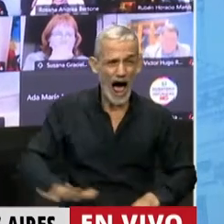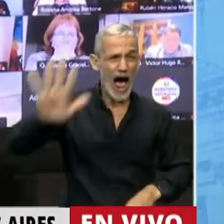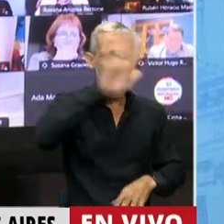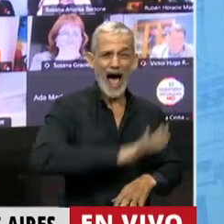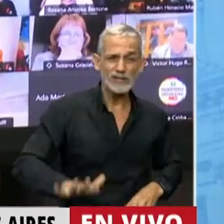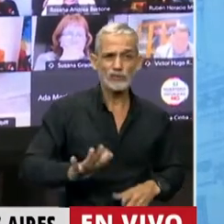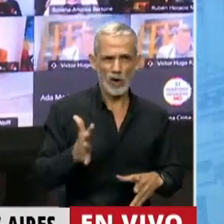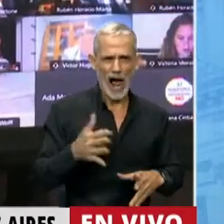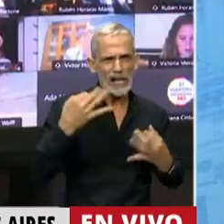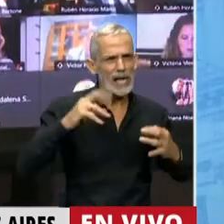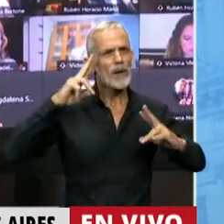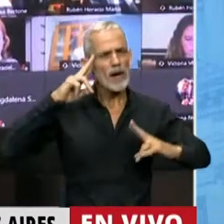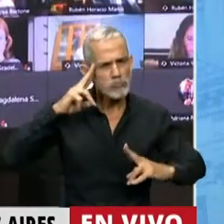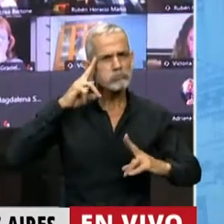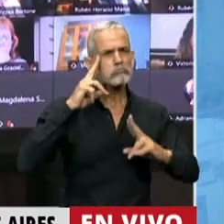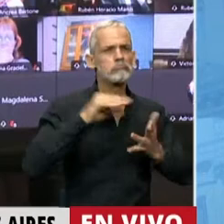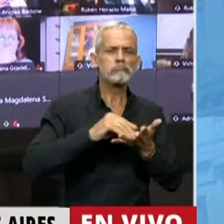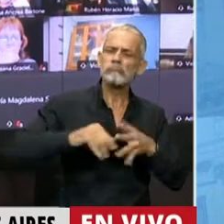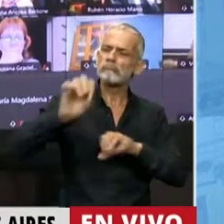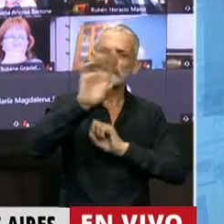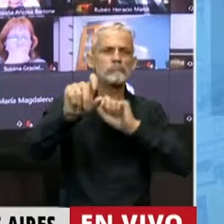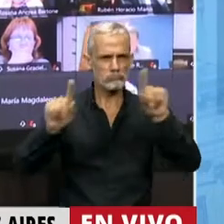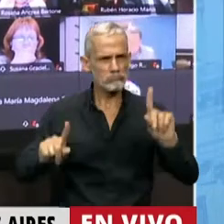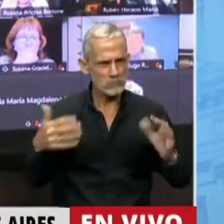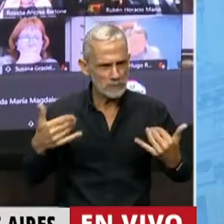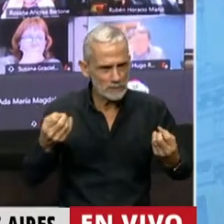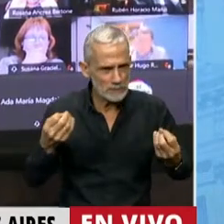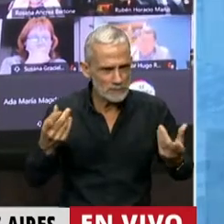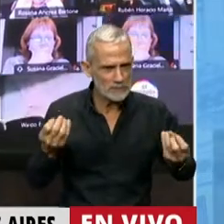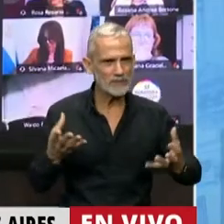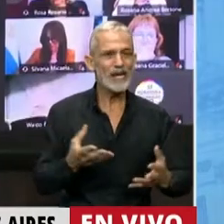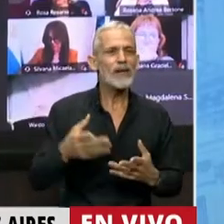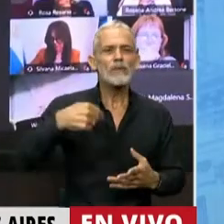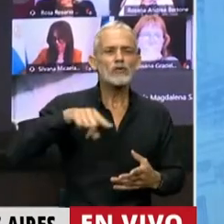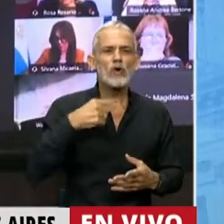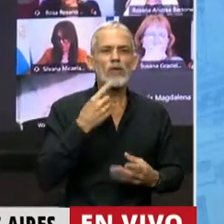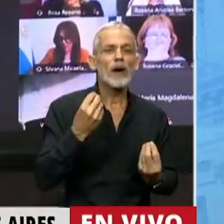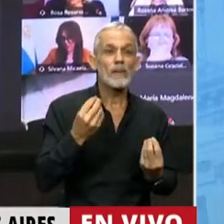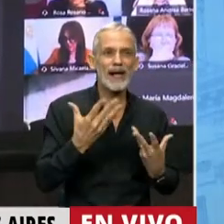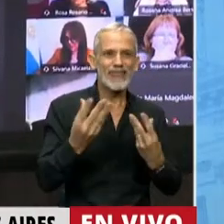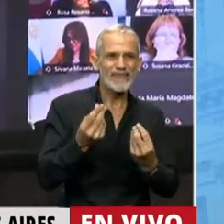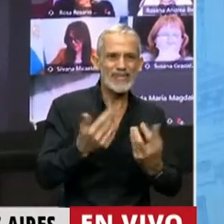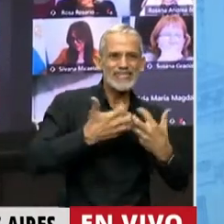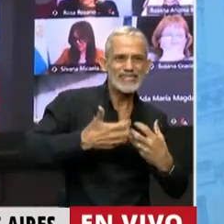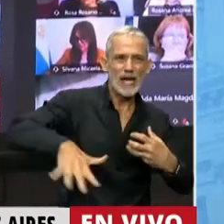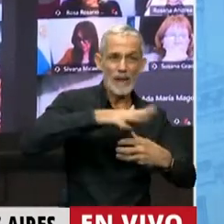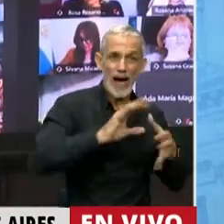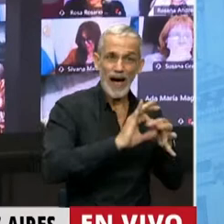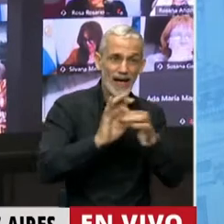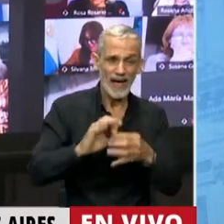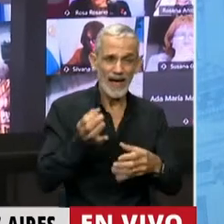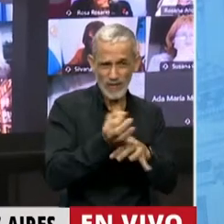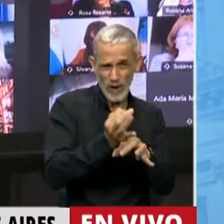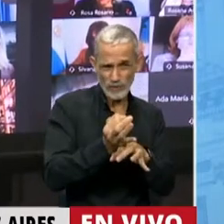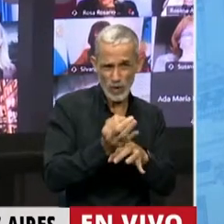no tomaría en cuenta. No, me refiero a la idea de que acá para defender el sistema educativo público